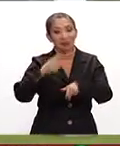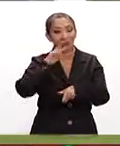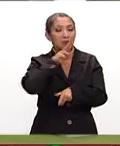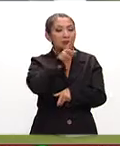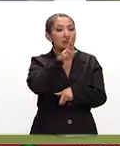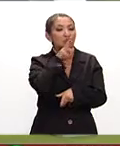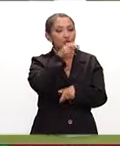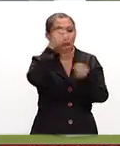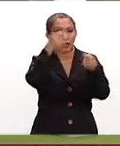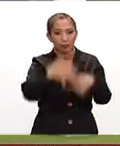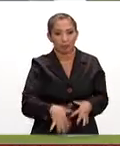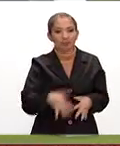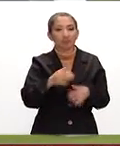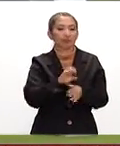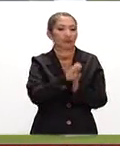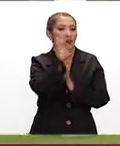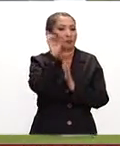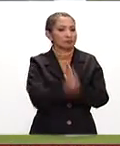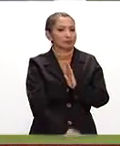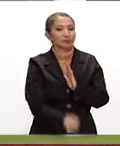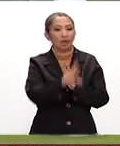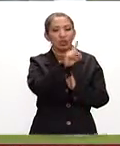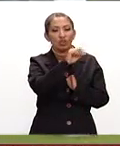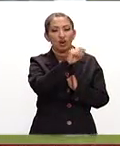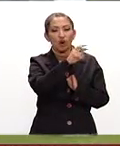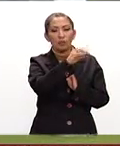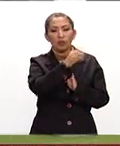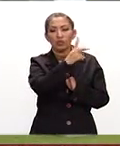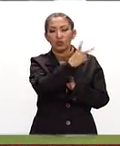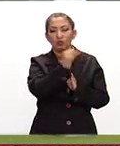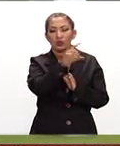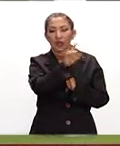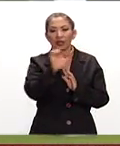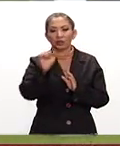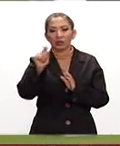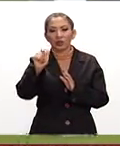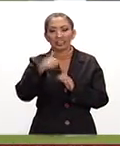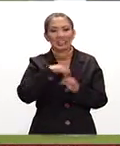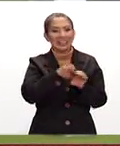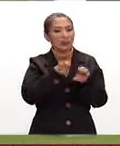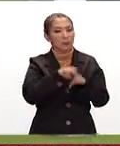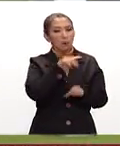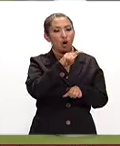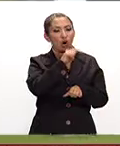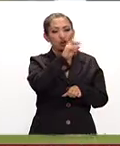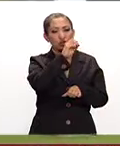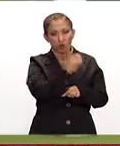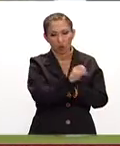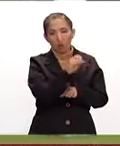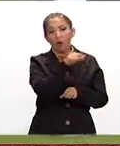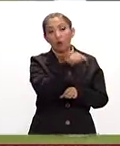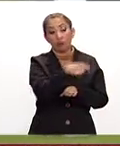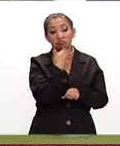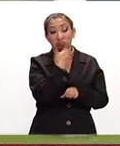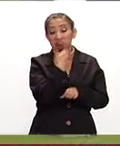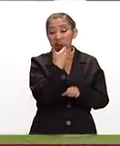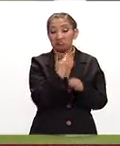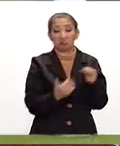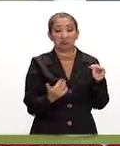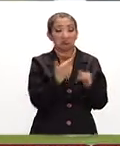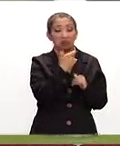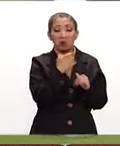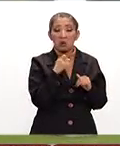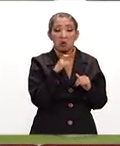resto de los resultados, claro. Y, por ejemplo, el Dortmund que le pega 2 por 1 al Sporting. El equipo del Porto, que con gran, gran